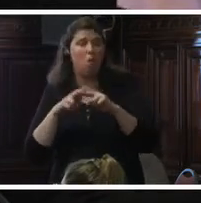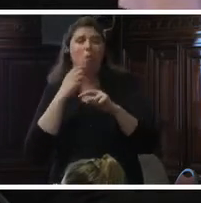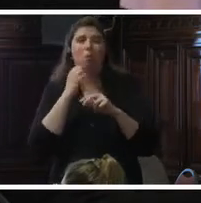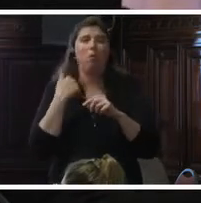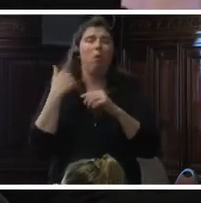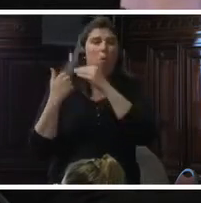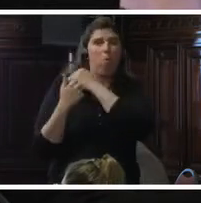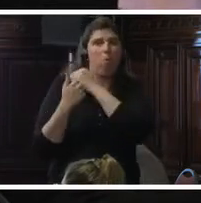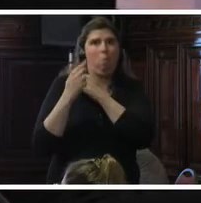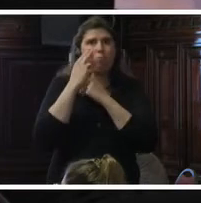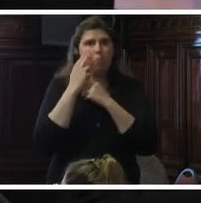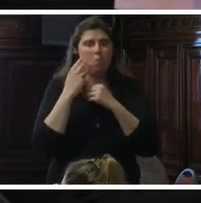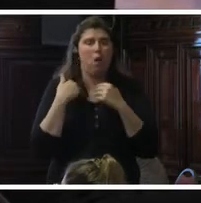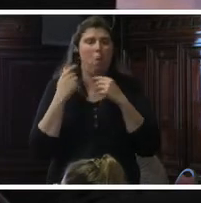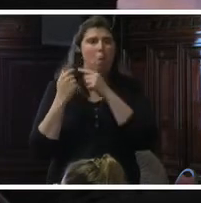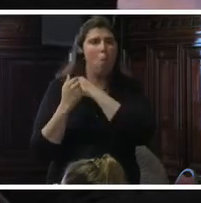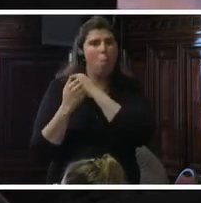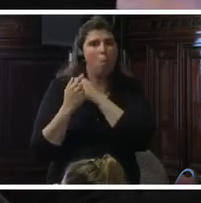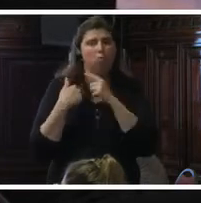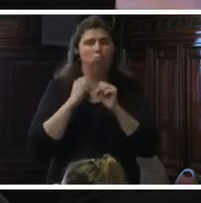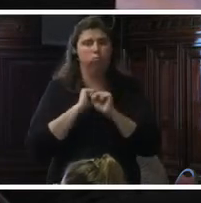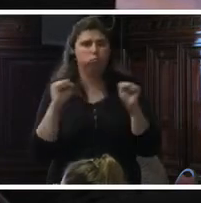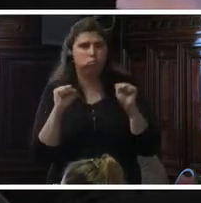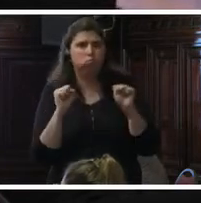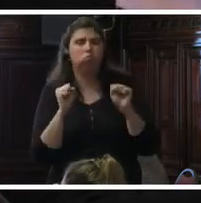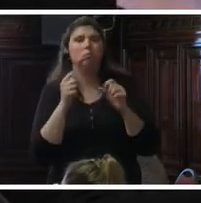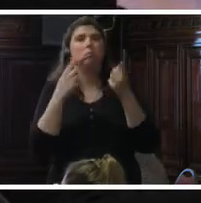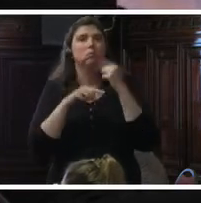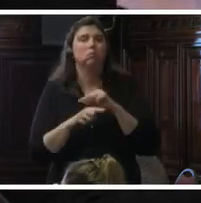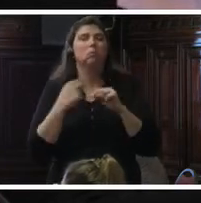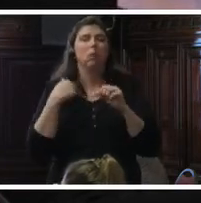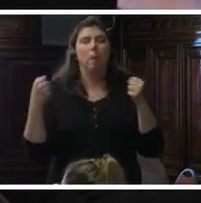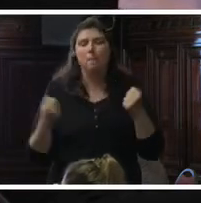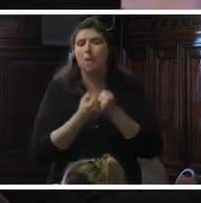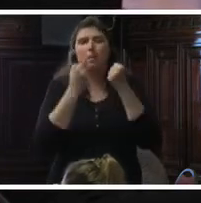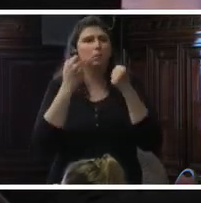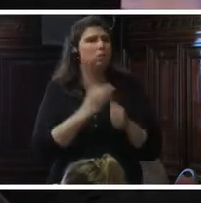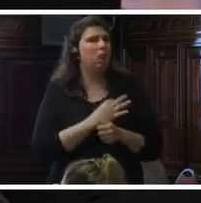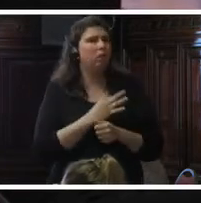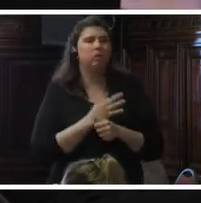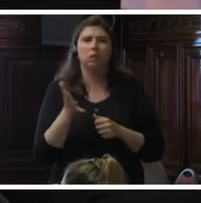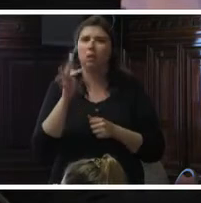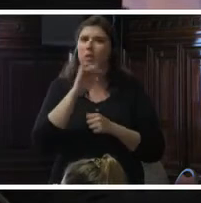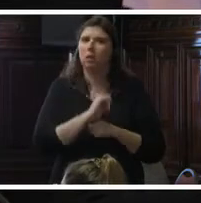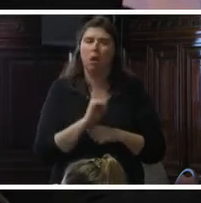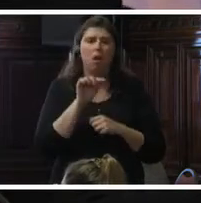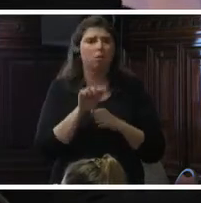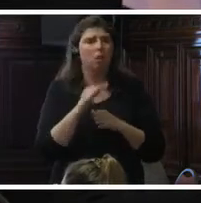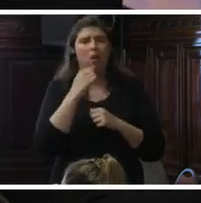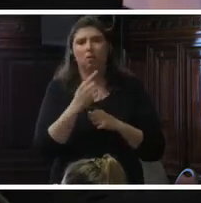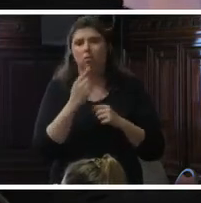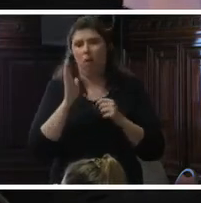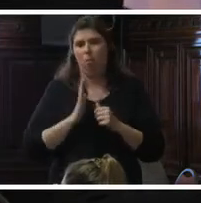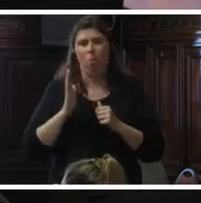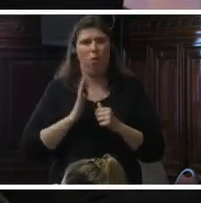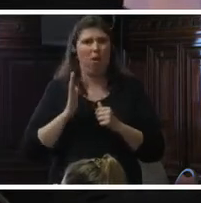la dificultad en la alimentación. Un impacto sobre la vida diaria, salud física y mental en la vida de las mujeres se fuera de